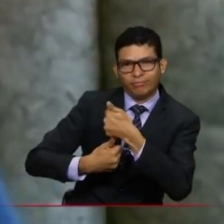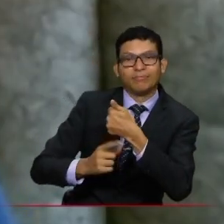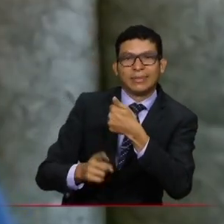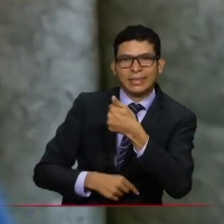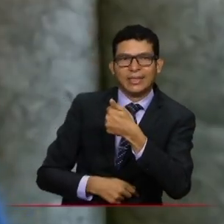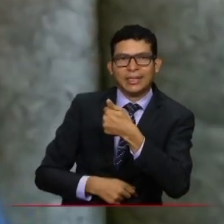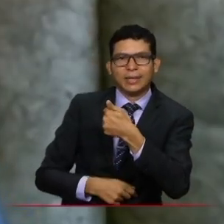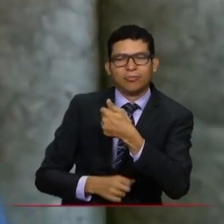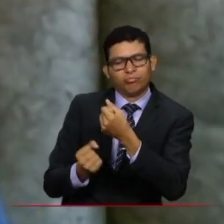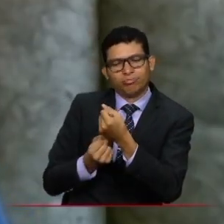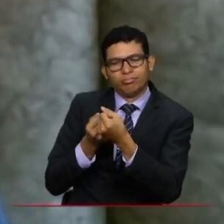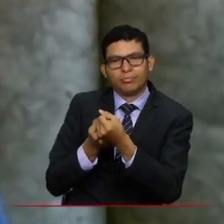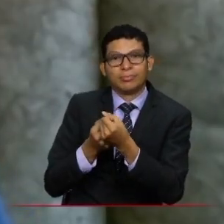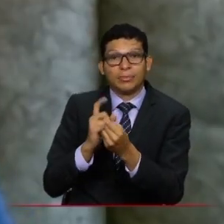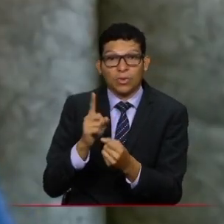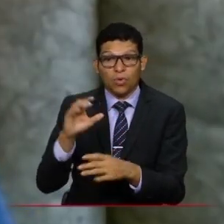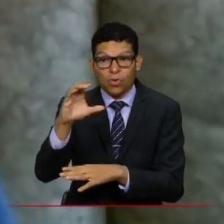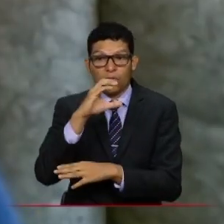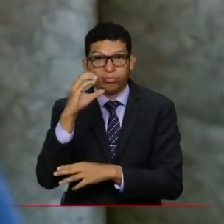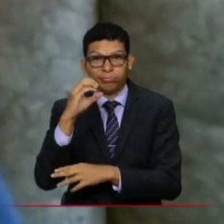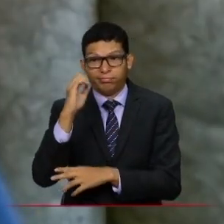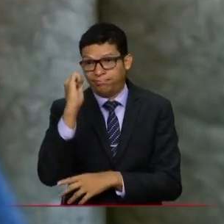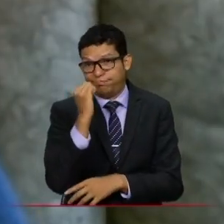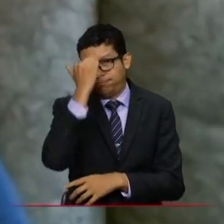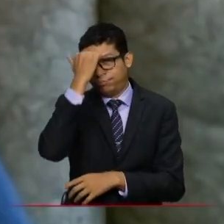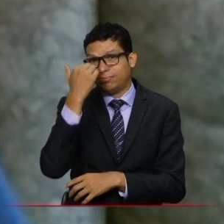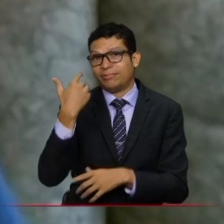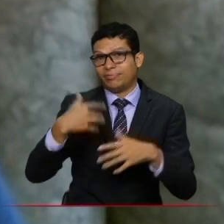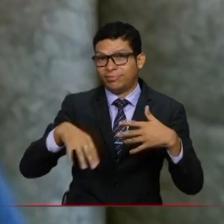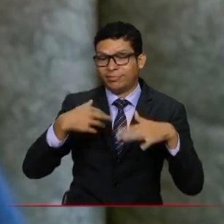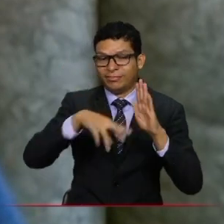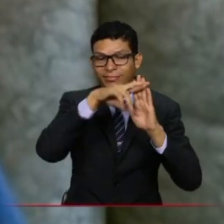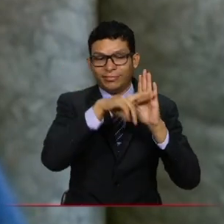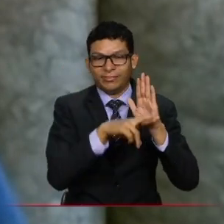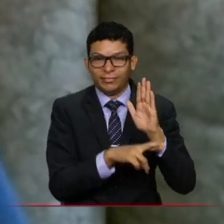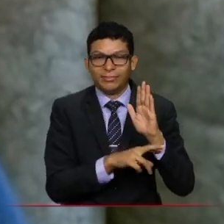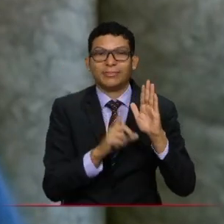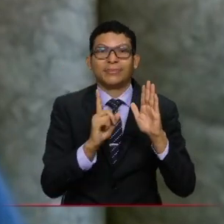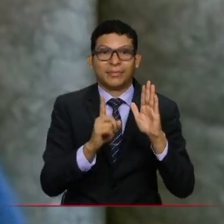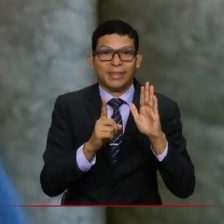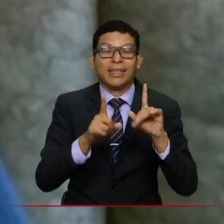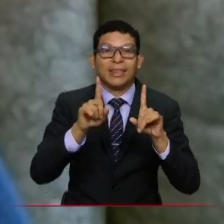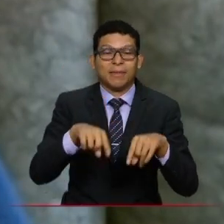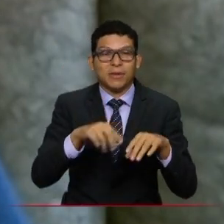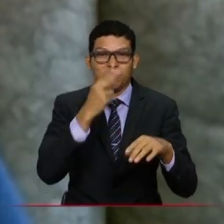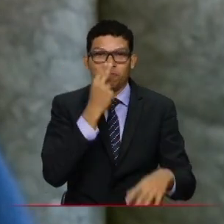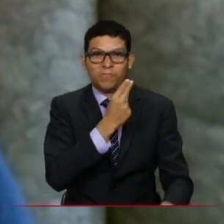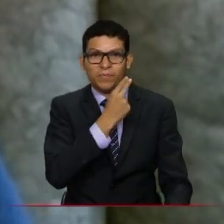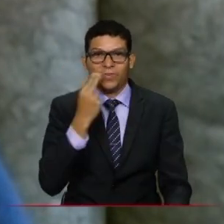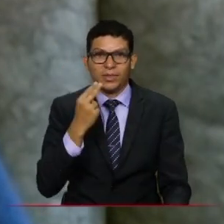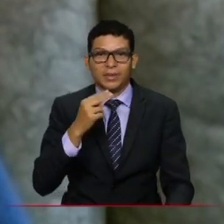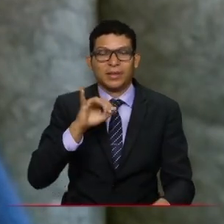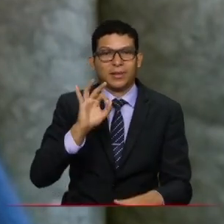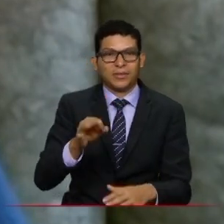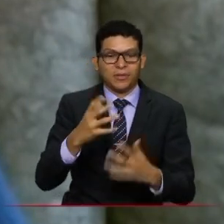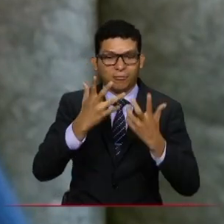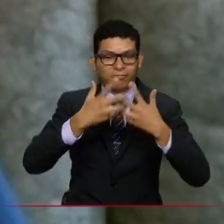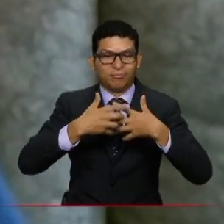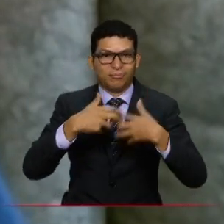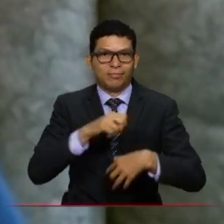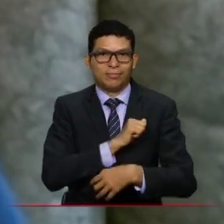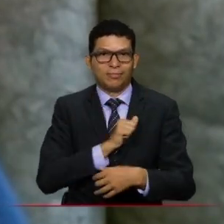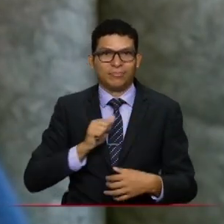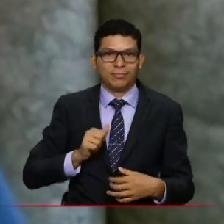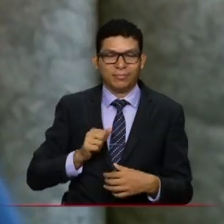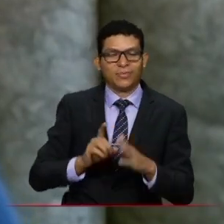en este punto Colombia es bandera por la regulación y por el compromiso que tienen las empresas privadas